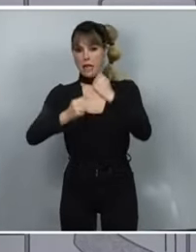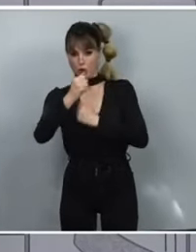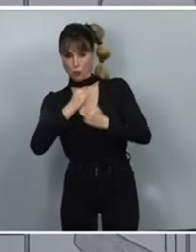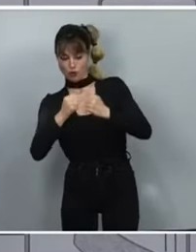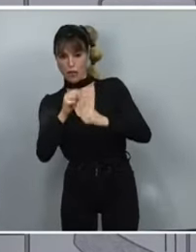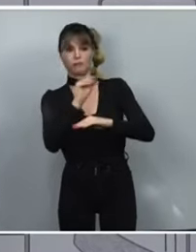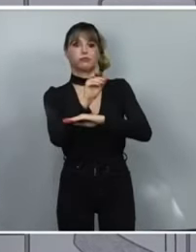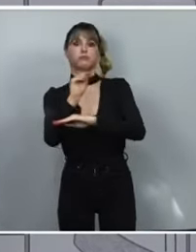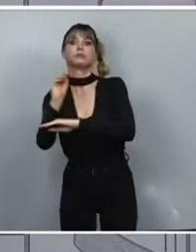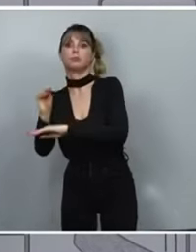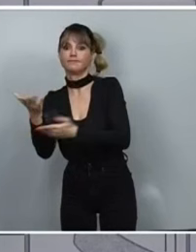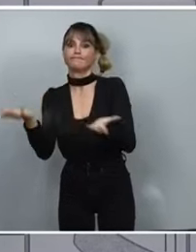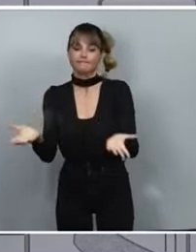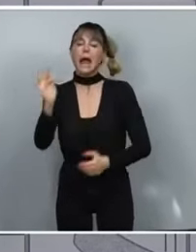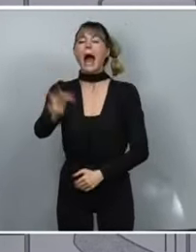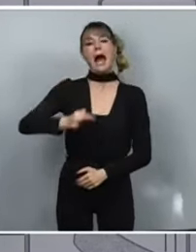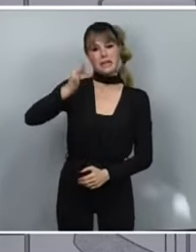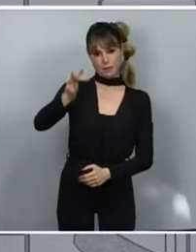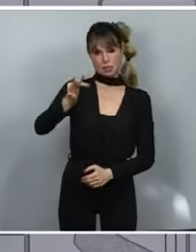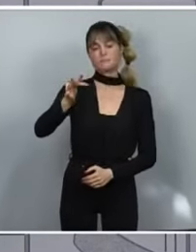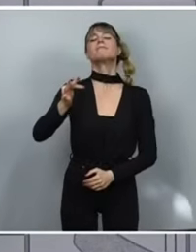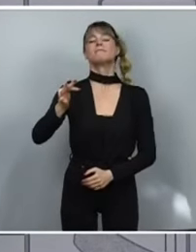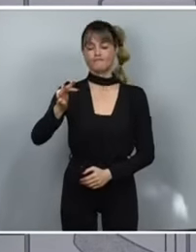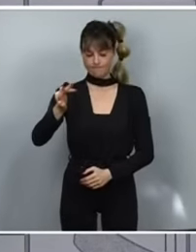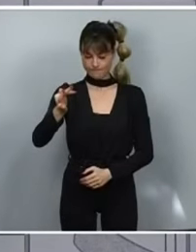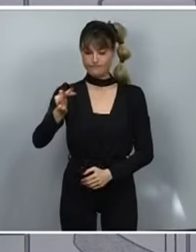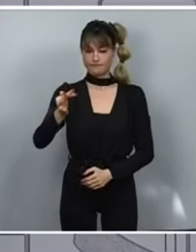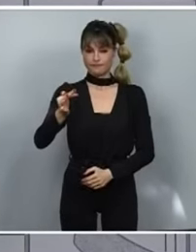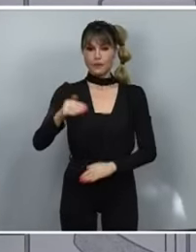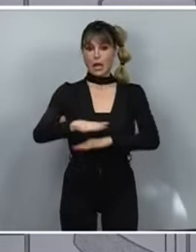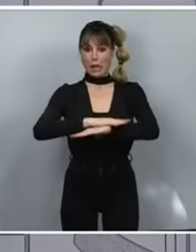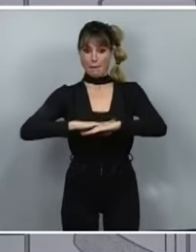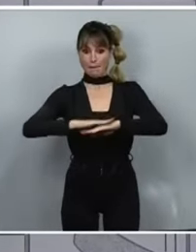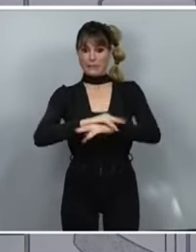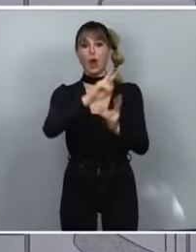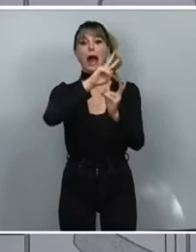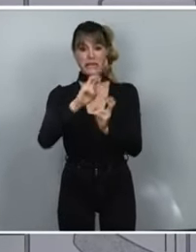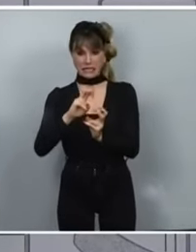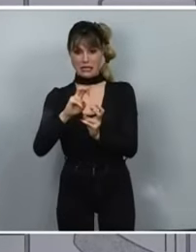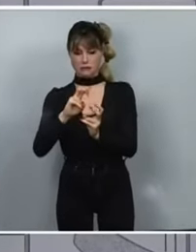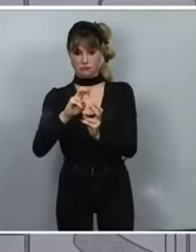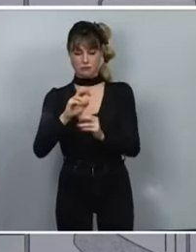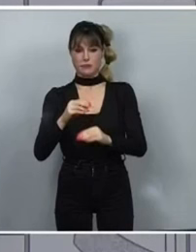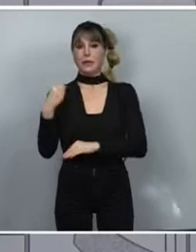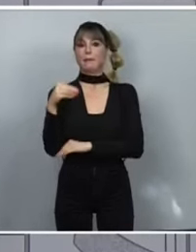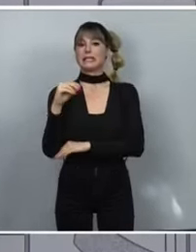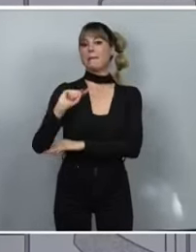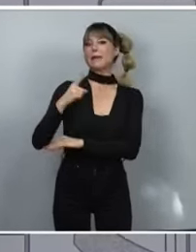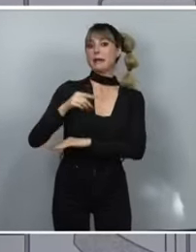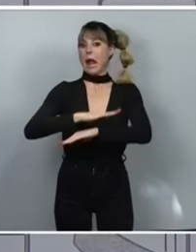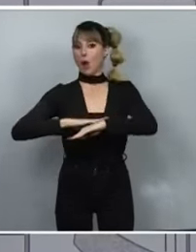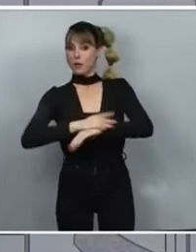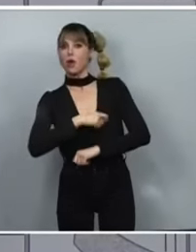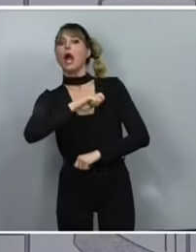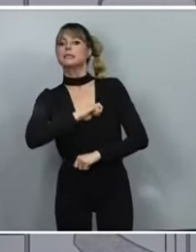de estas zonas. Y además les comunico que desde el Ministerio de Hacienda, desde la Vicepresidencia Primera del Gobierno